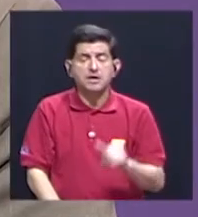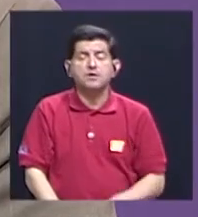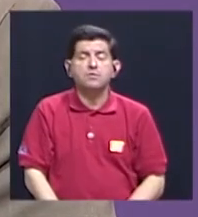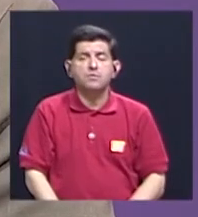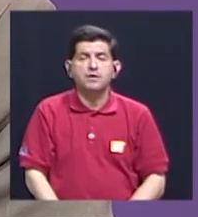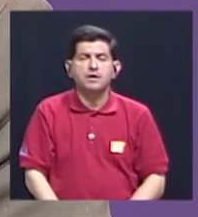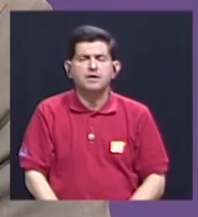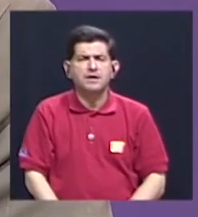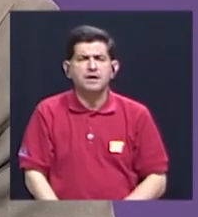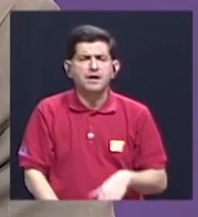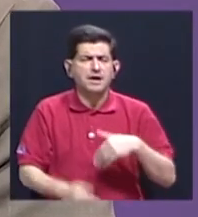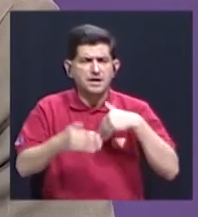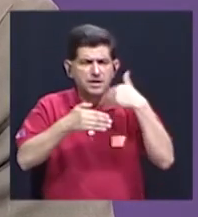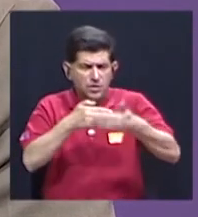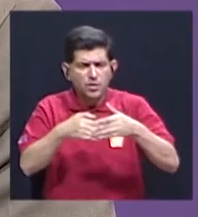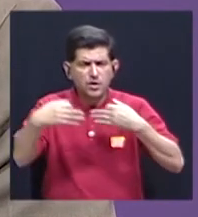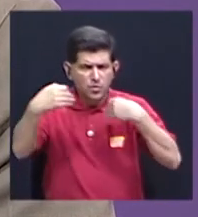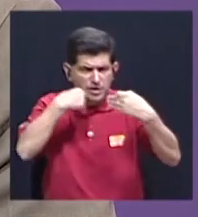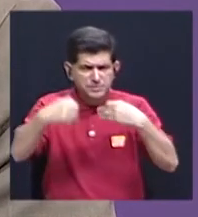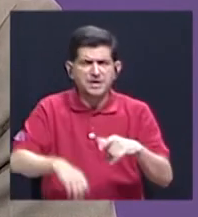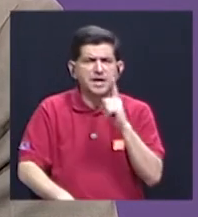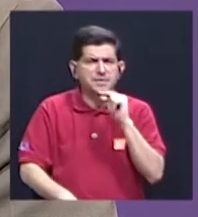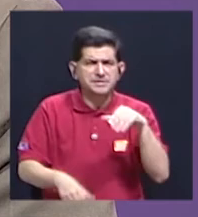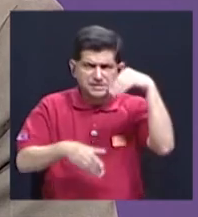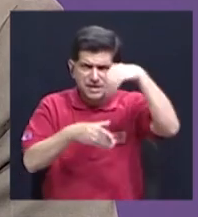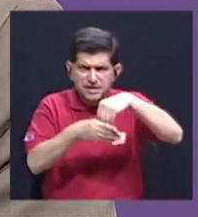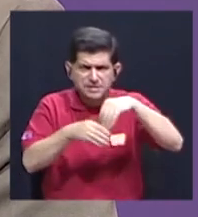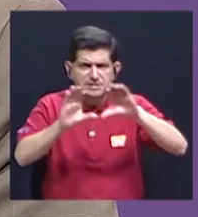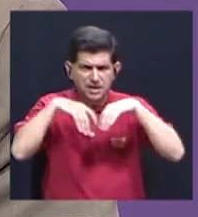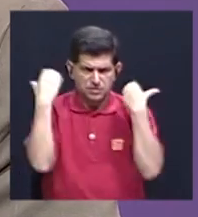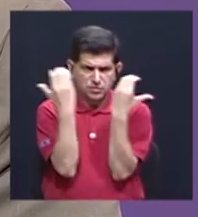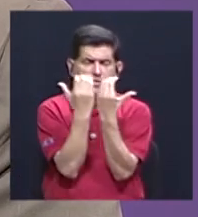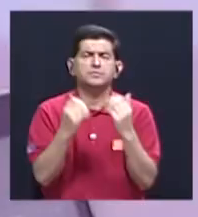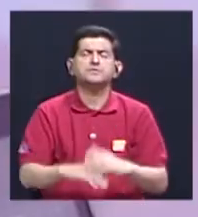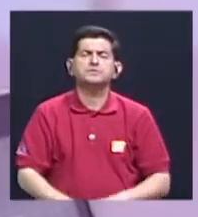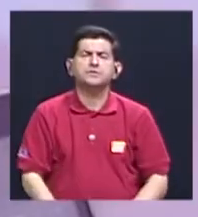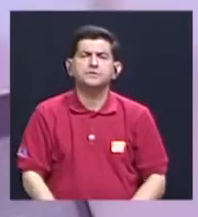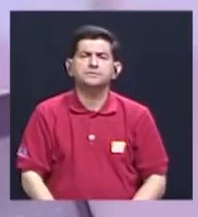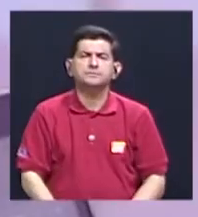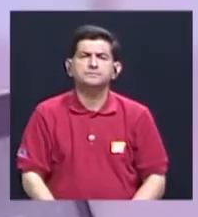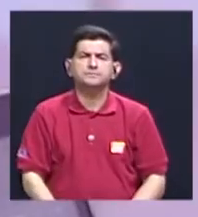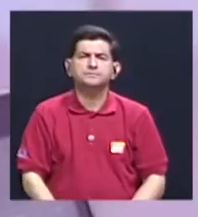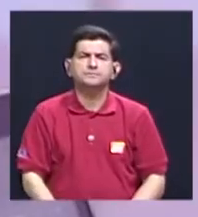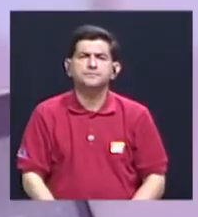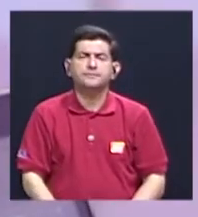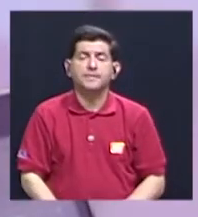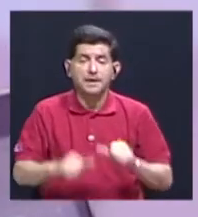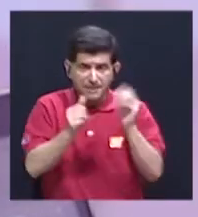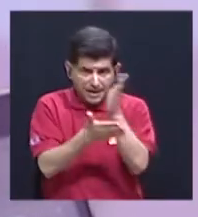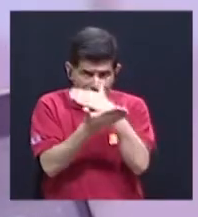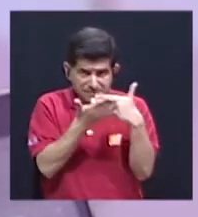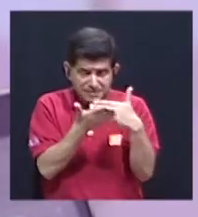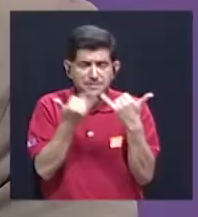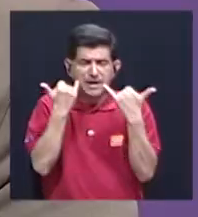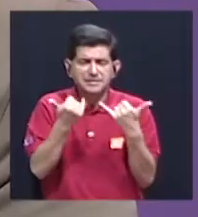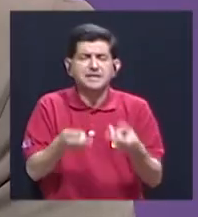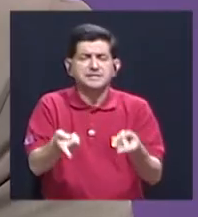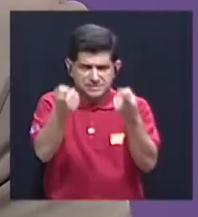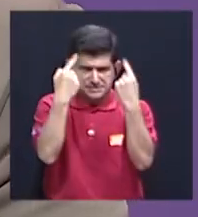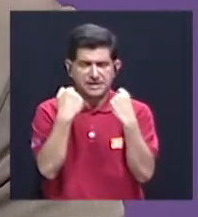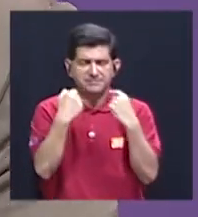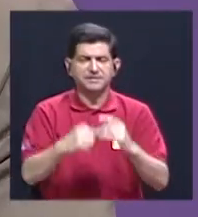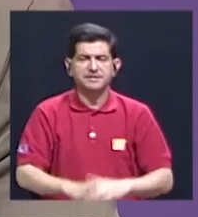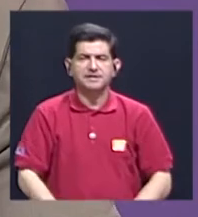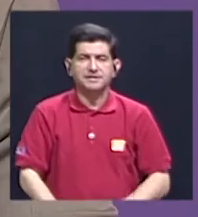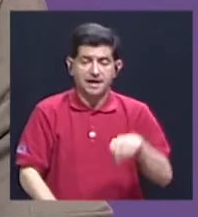-curriculares. adelantar ahora en el siguiente bloque quiénes están en esa comisión? Bueno, por acá tengo... Lo dejamos para el siguiente bloque porque ya casi vamos a regresar.